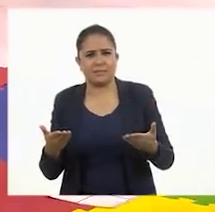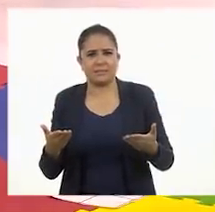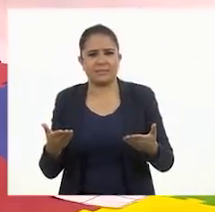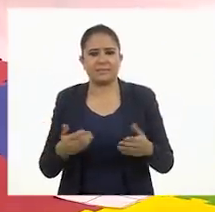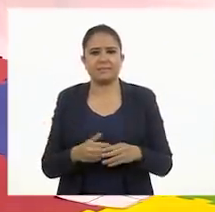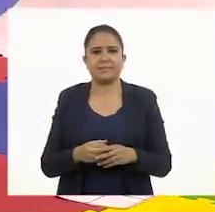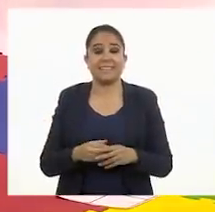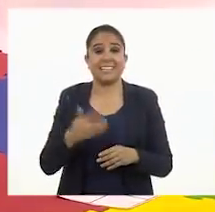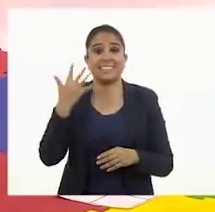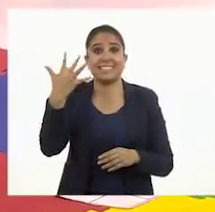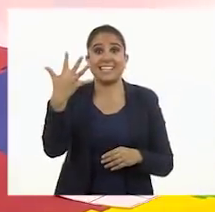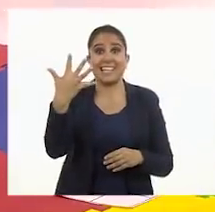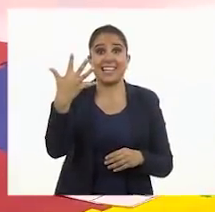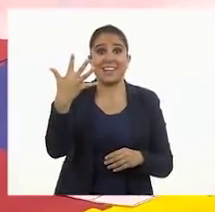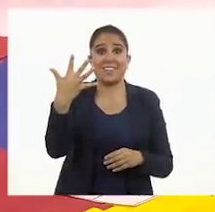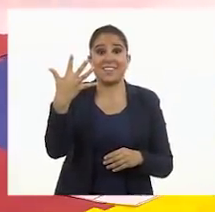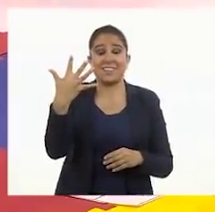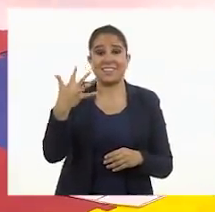Cinco.